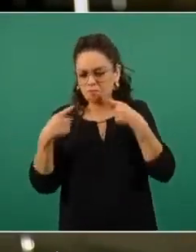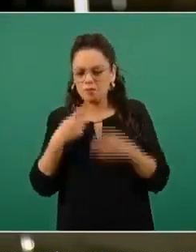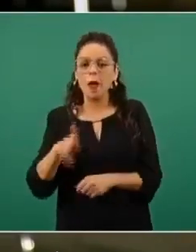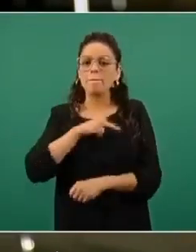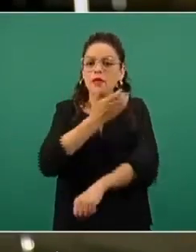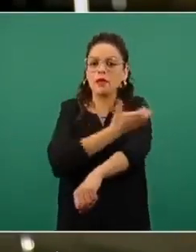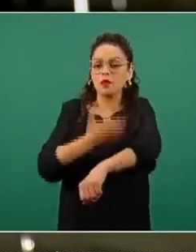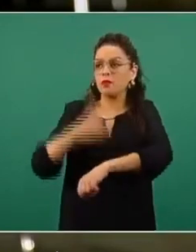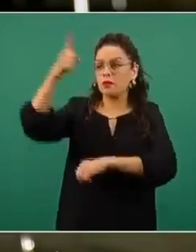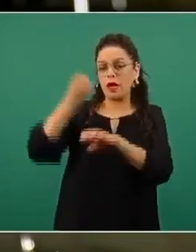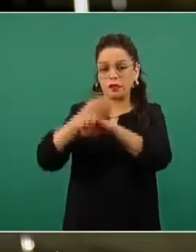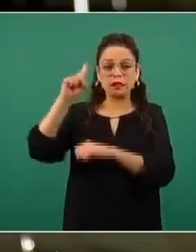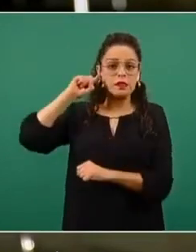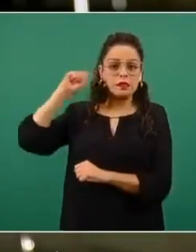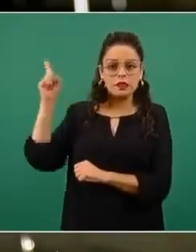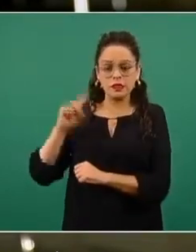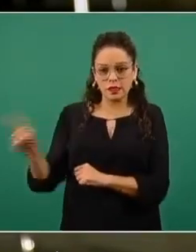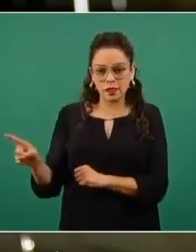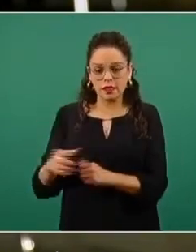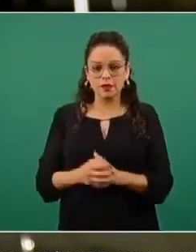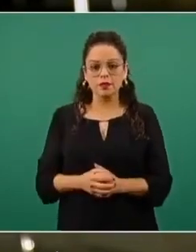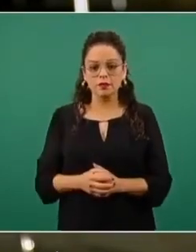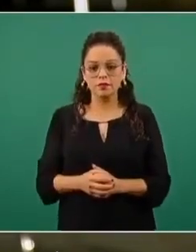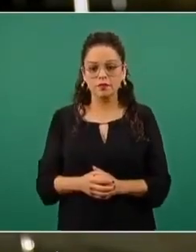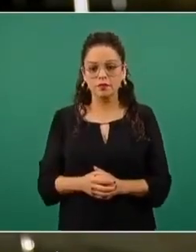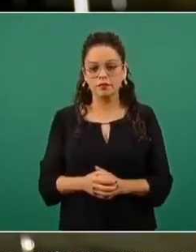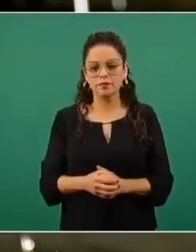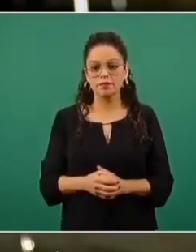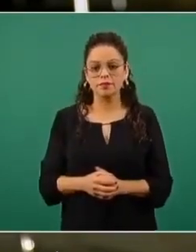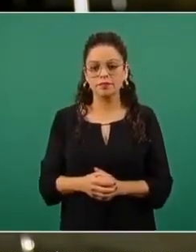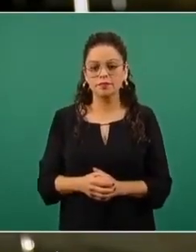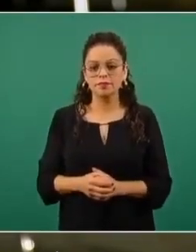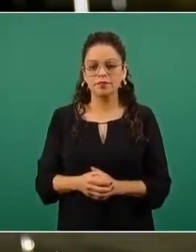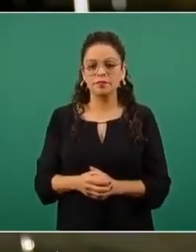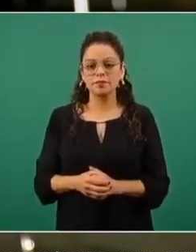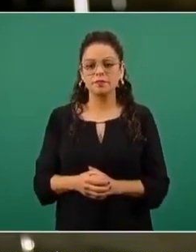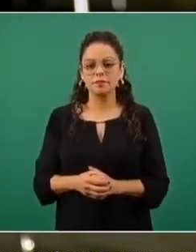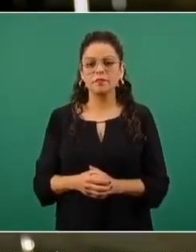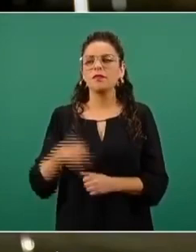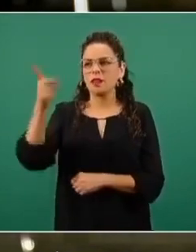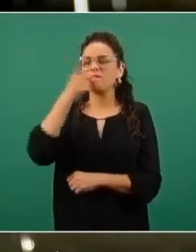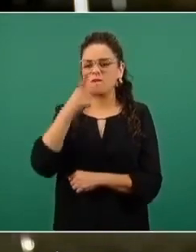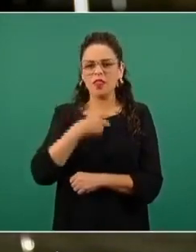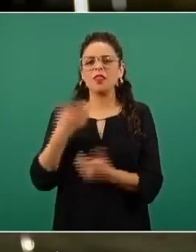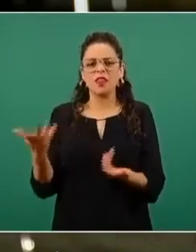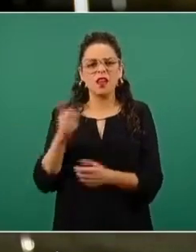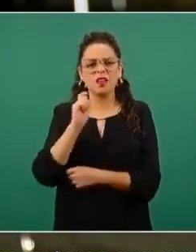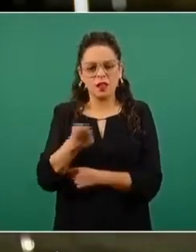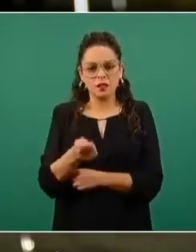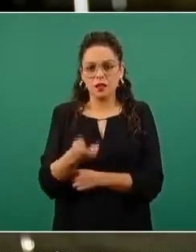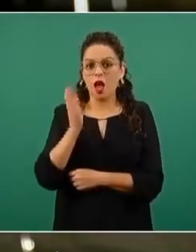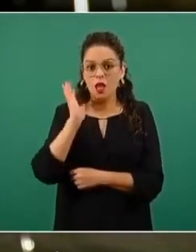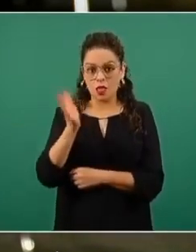pues rompió, digamos, quebrantó esta situación. ¿Por qué? Sucede que esto es un escándalo